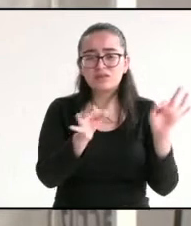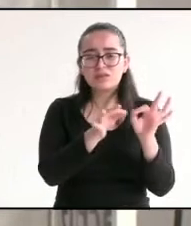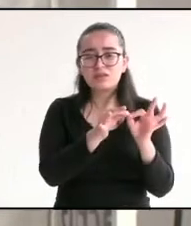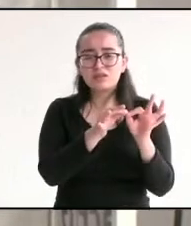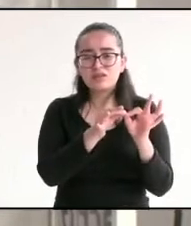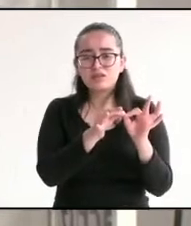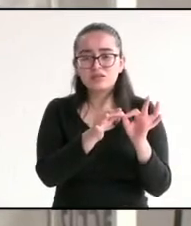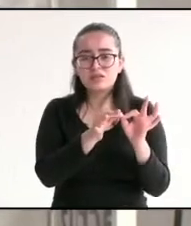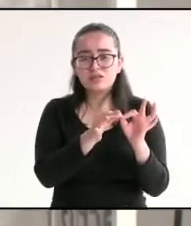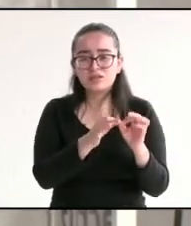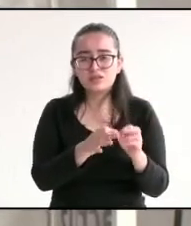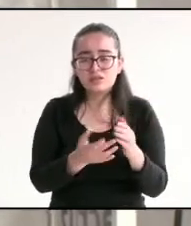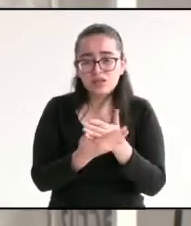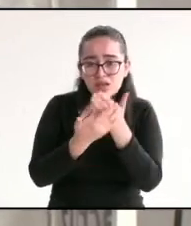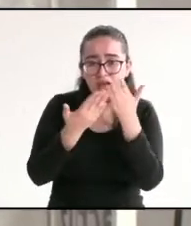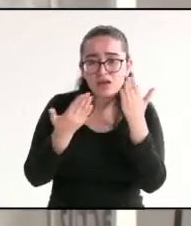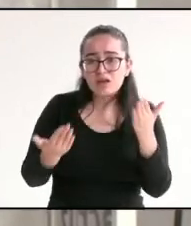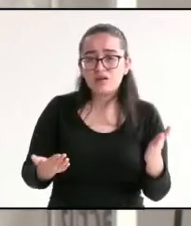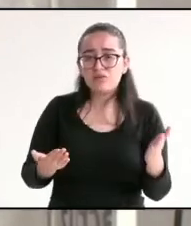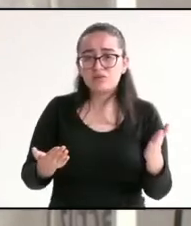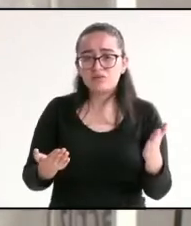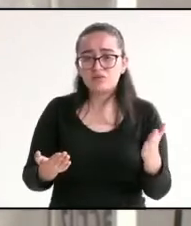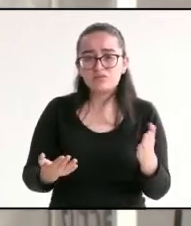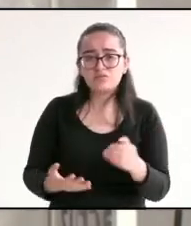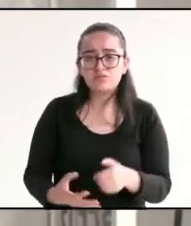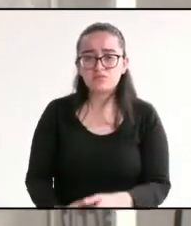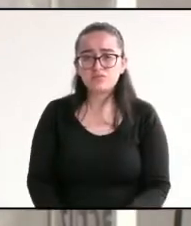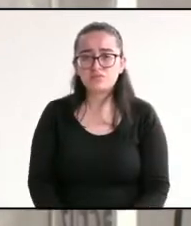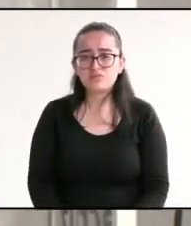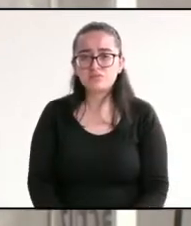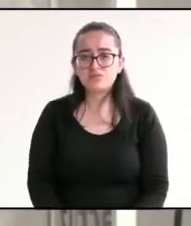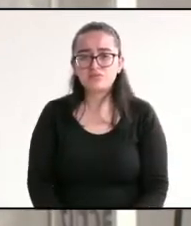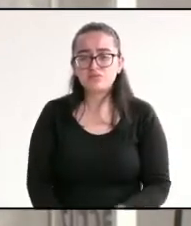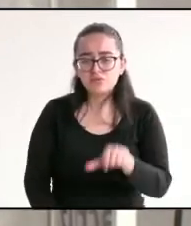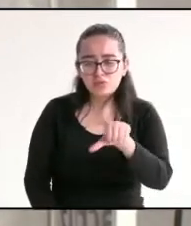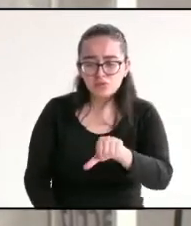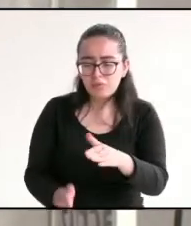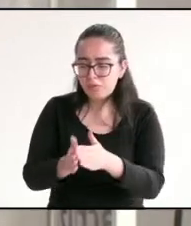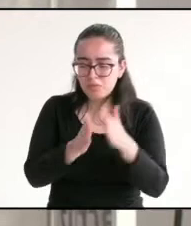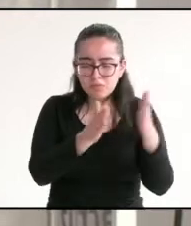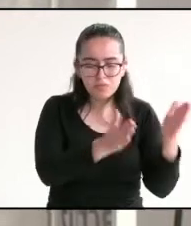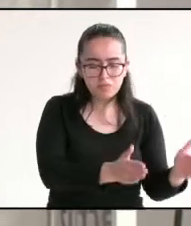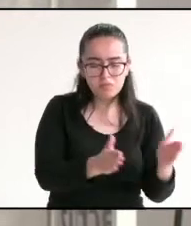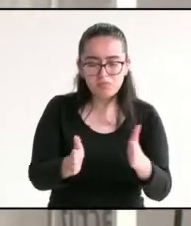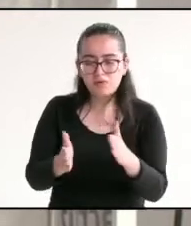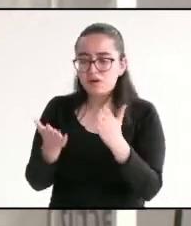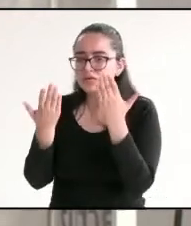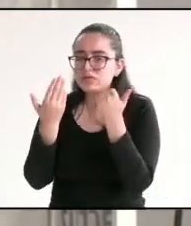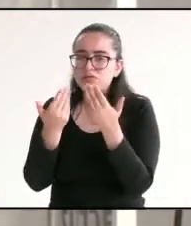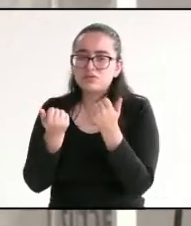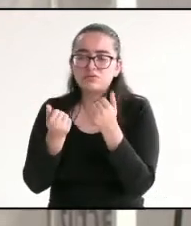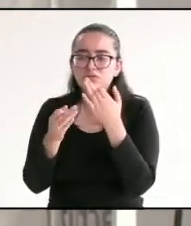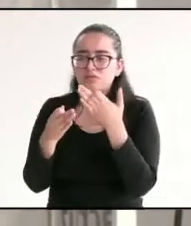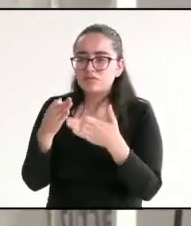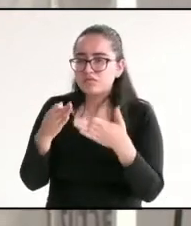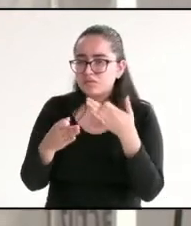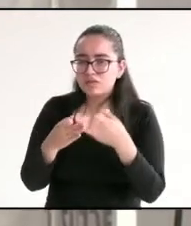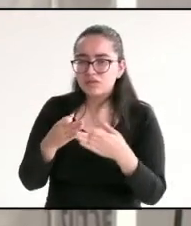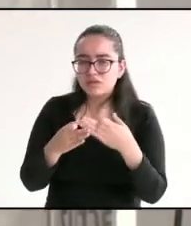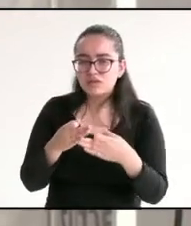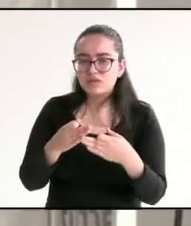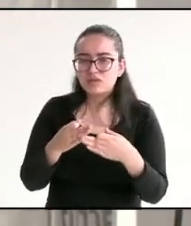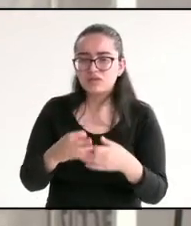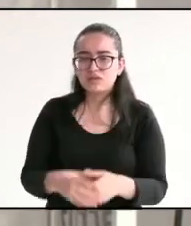hasta en la actualidad, el día de hoy, no se hace debidamente. La reconversión de cultivos también